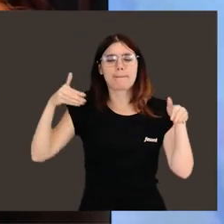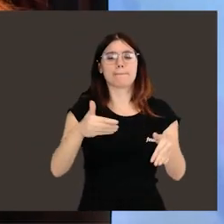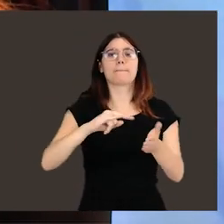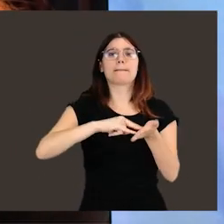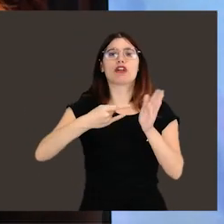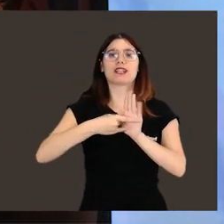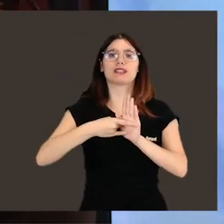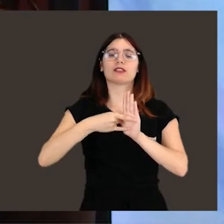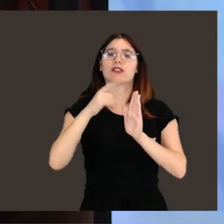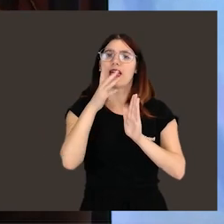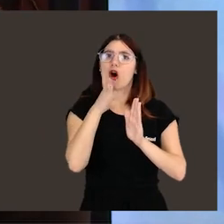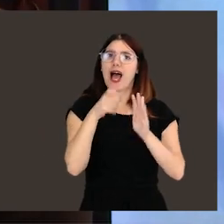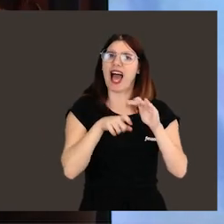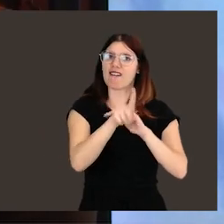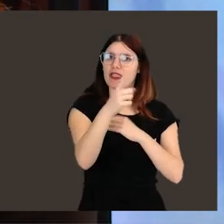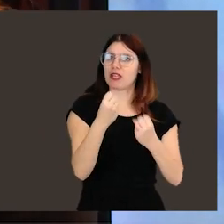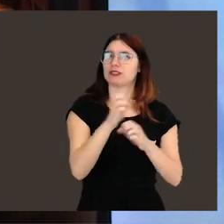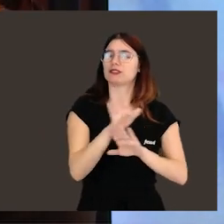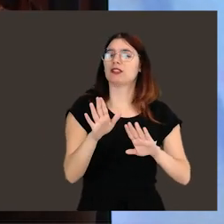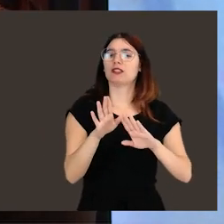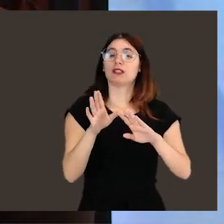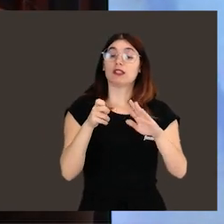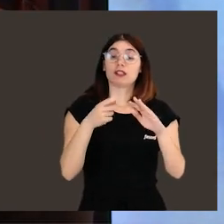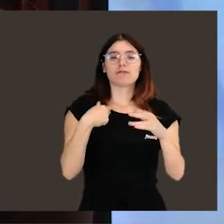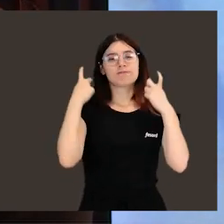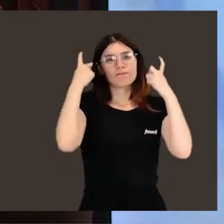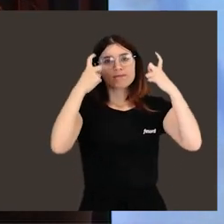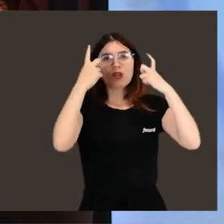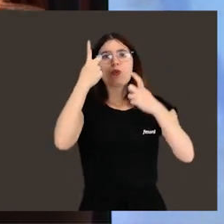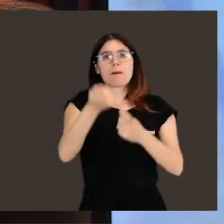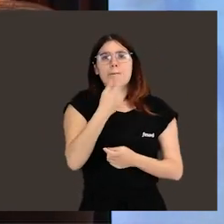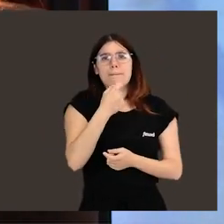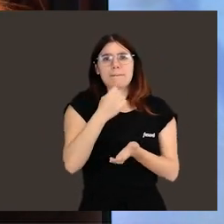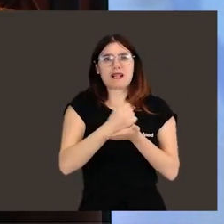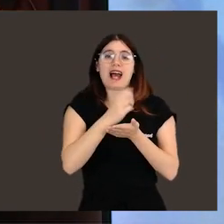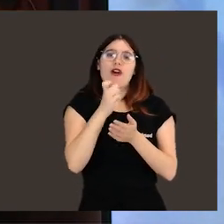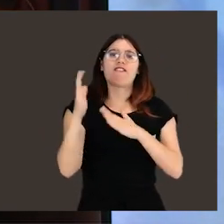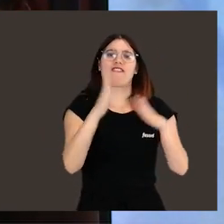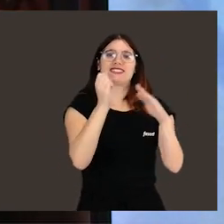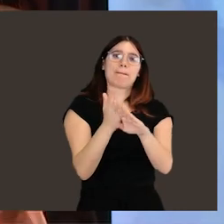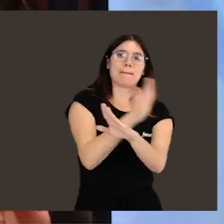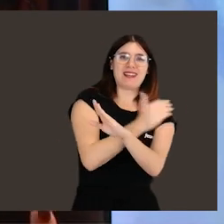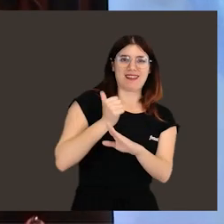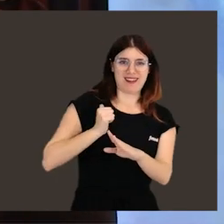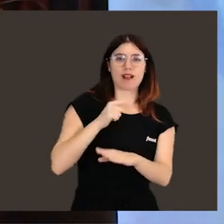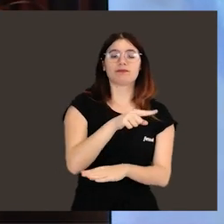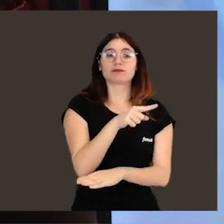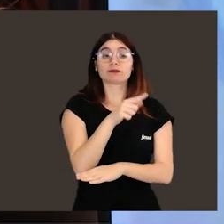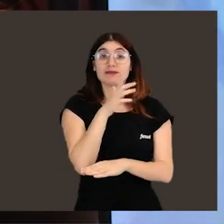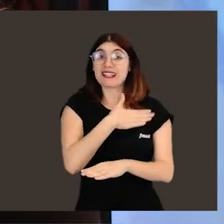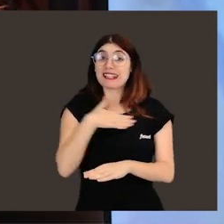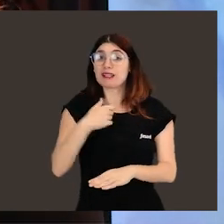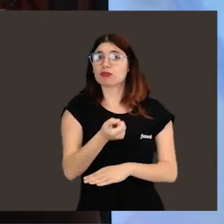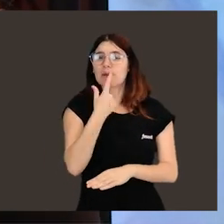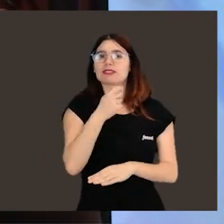y ahora mismo estamos muy inmersos en un proyecto que está dando grandes avances. Estamos intentando sacar un fármaco, en la fase preclínica, por